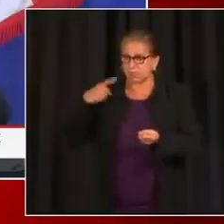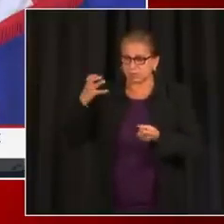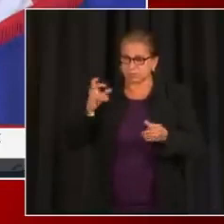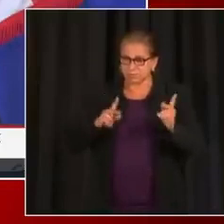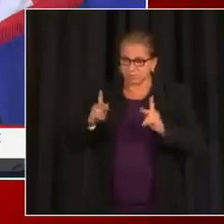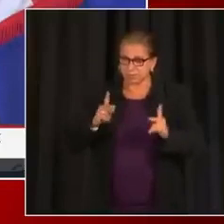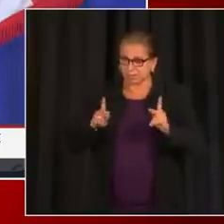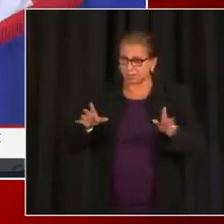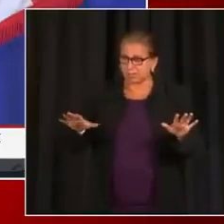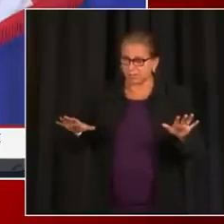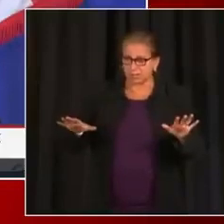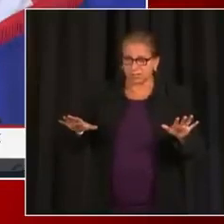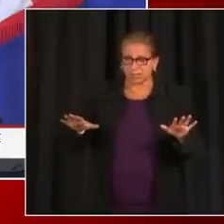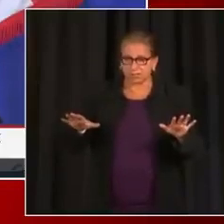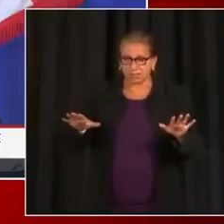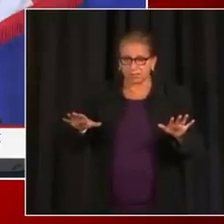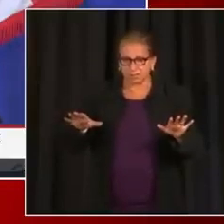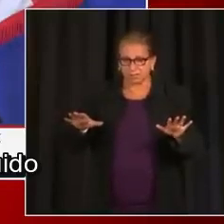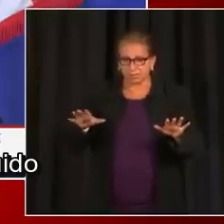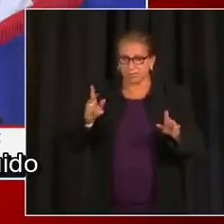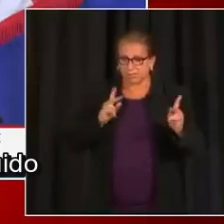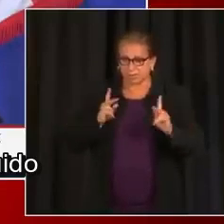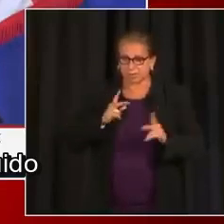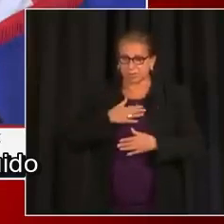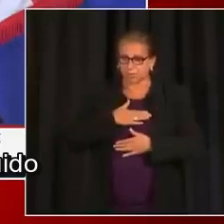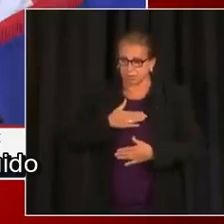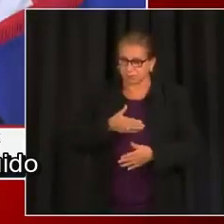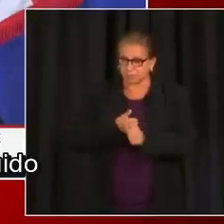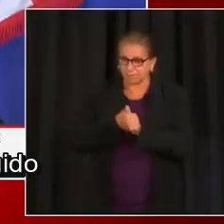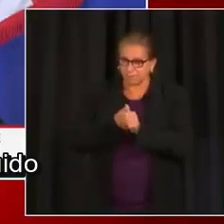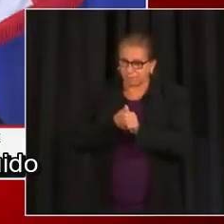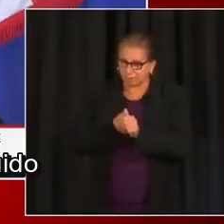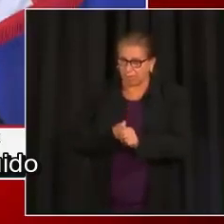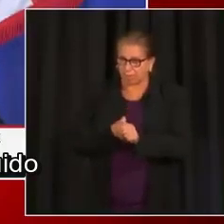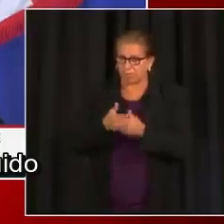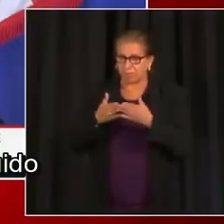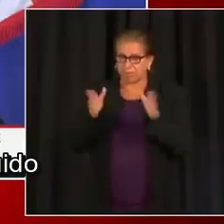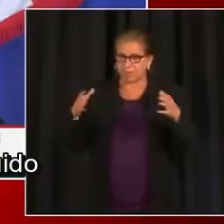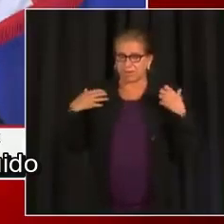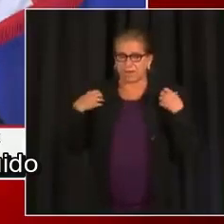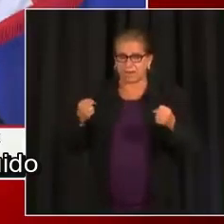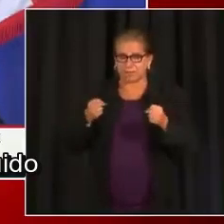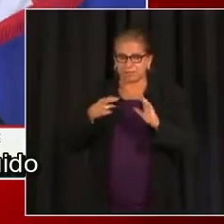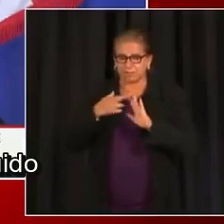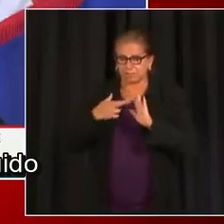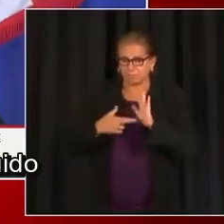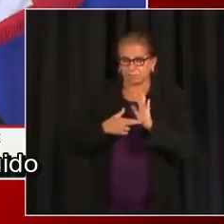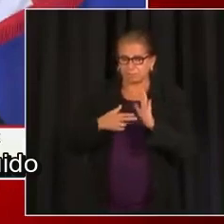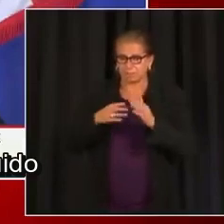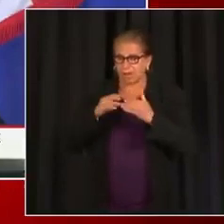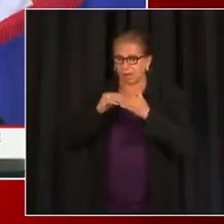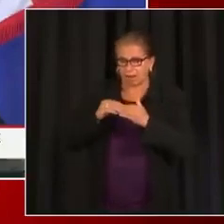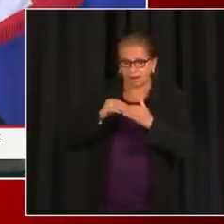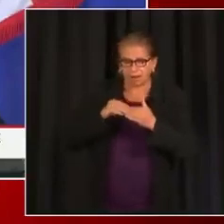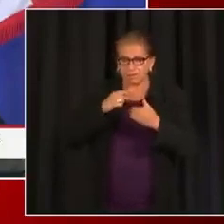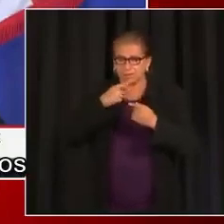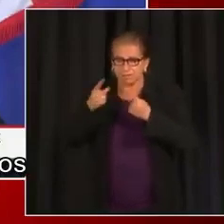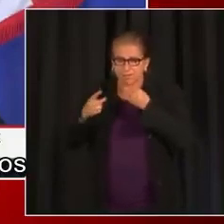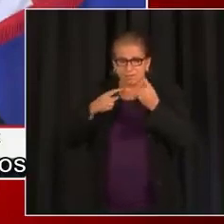Los habitantes del DC han apoyado y han estado aceptando y siguiendo la guía pública.